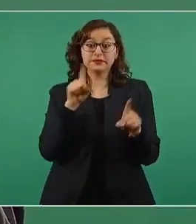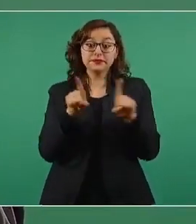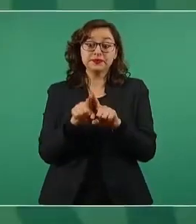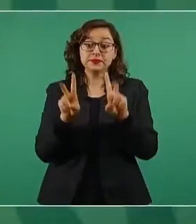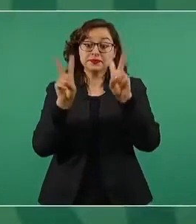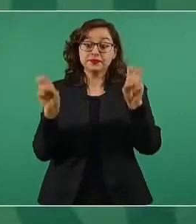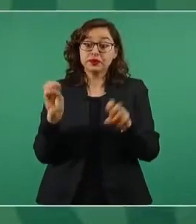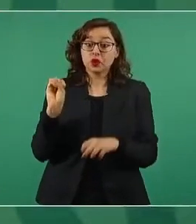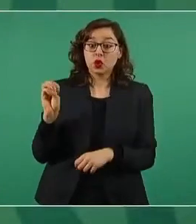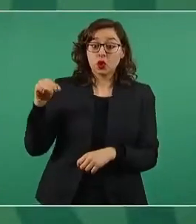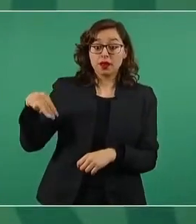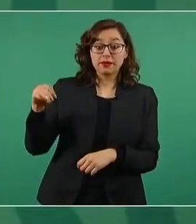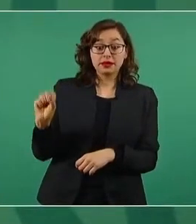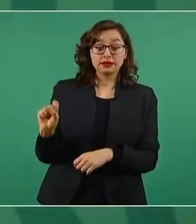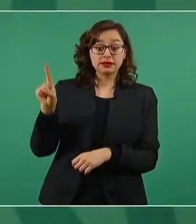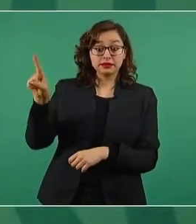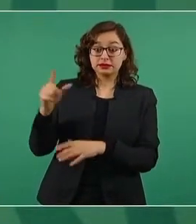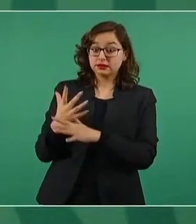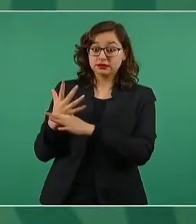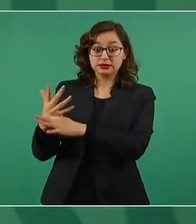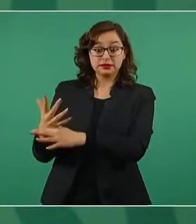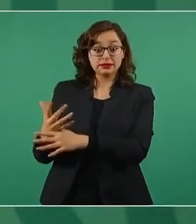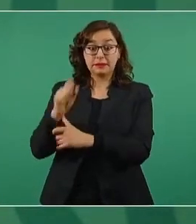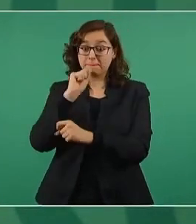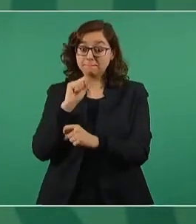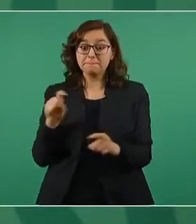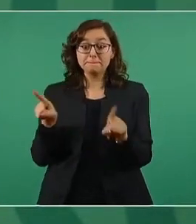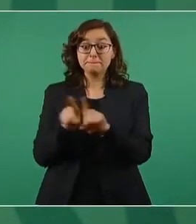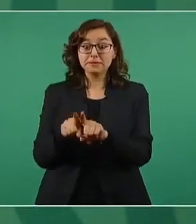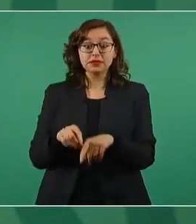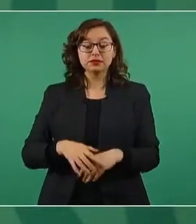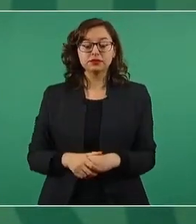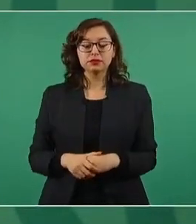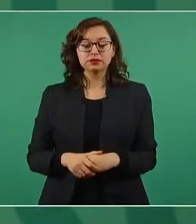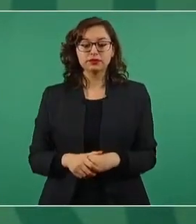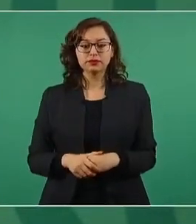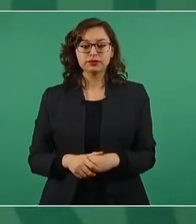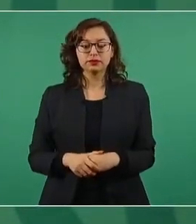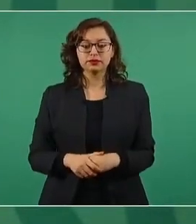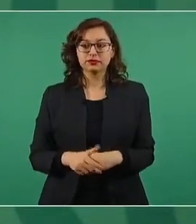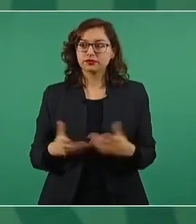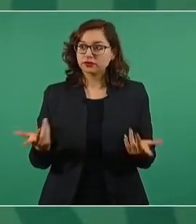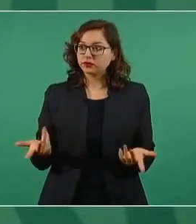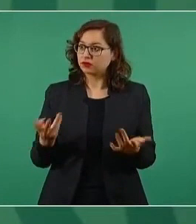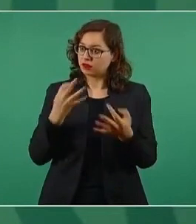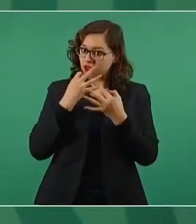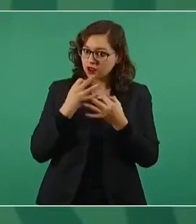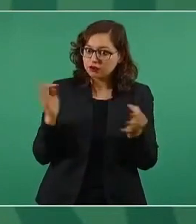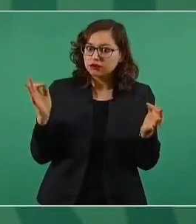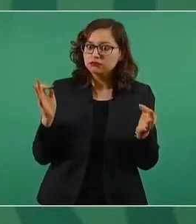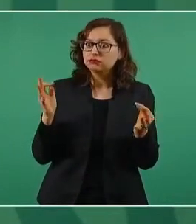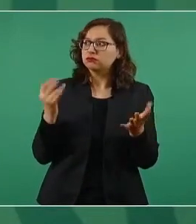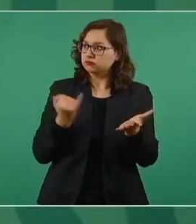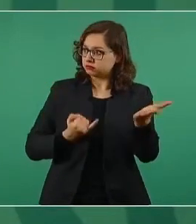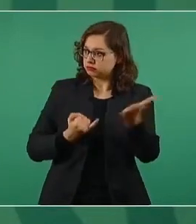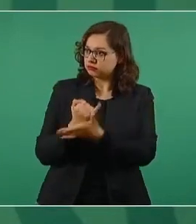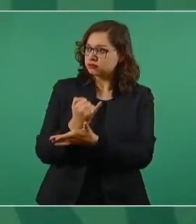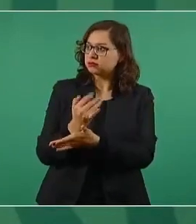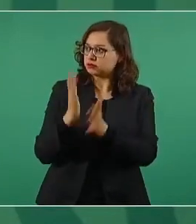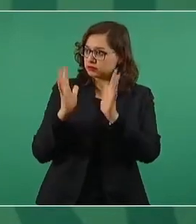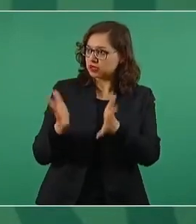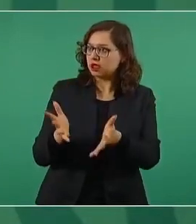de que no se pronuncia. Nosotros,